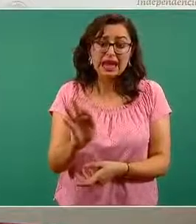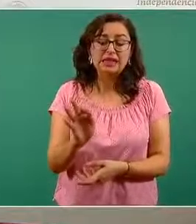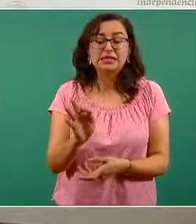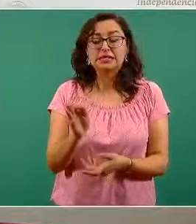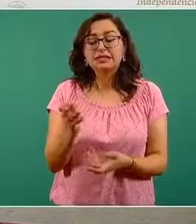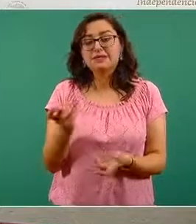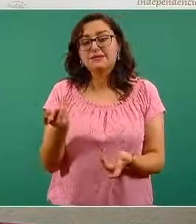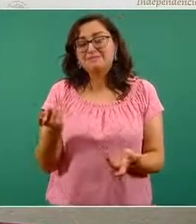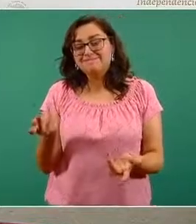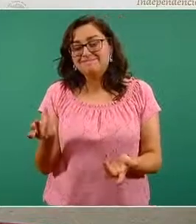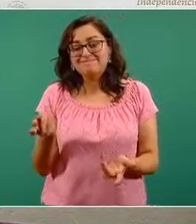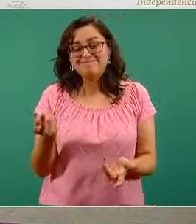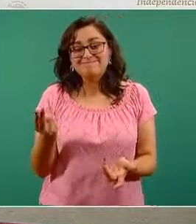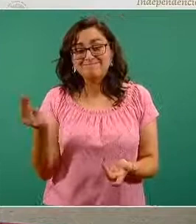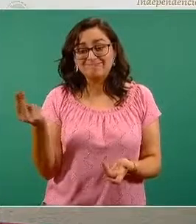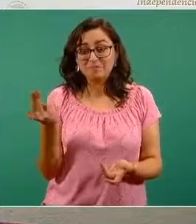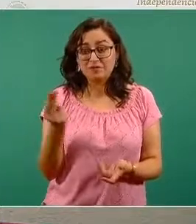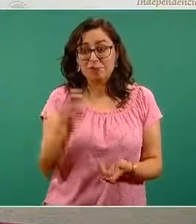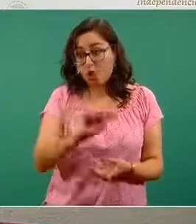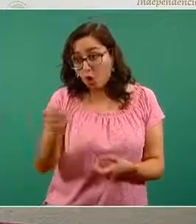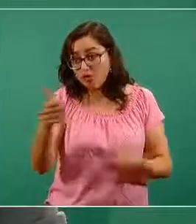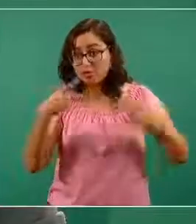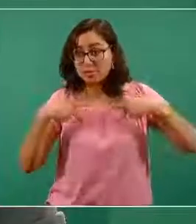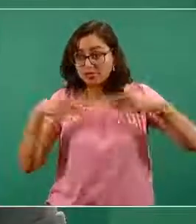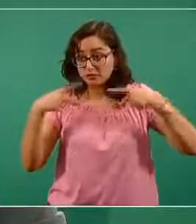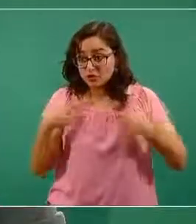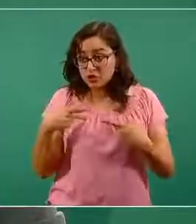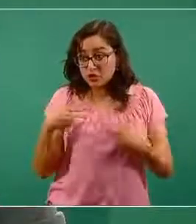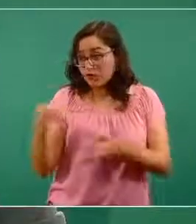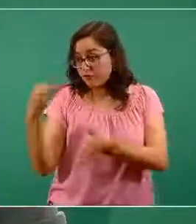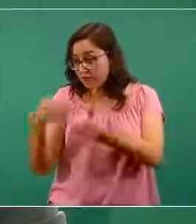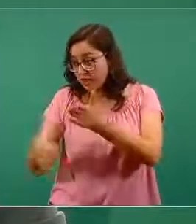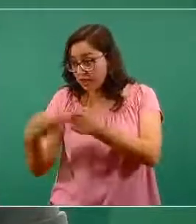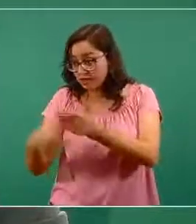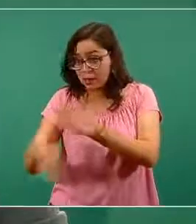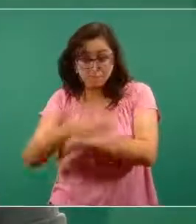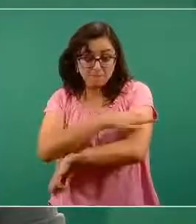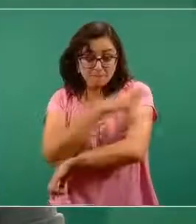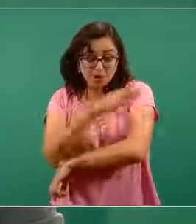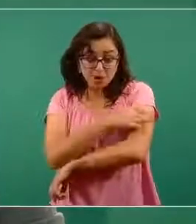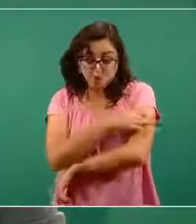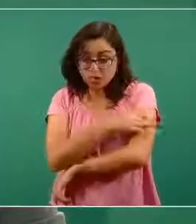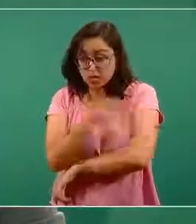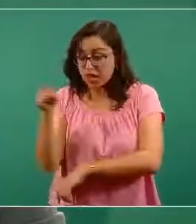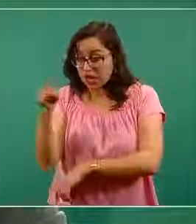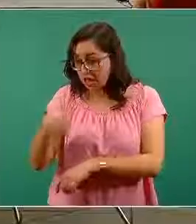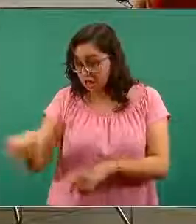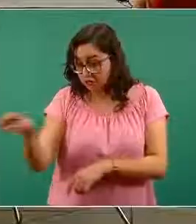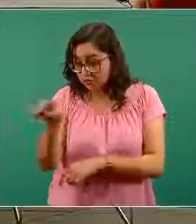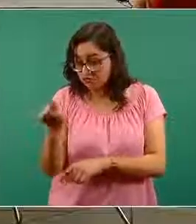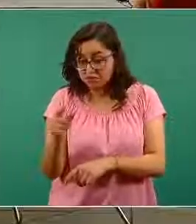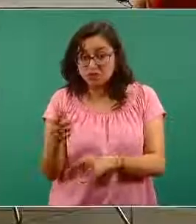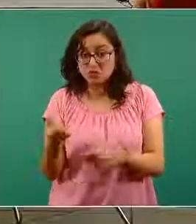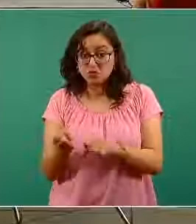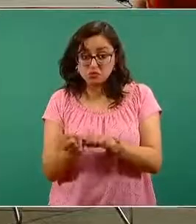de vacunar a otro tipo de personal que no haya sido en su momento